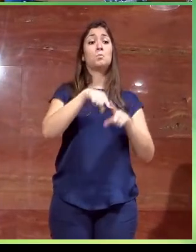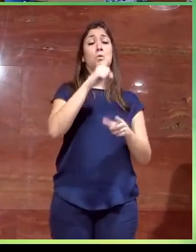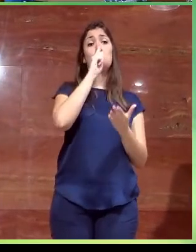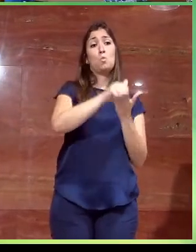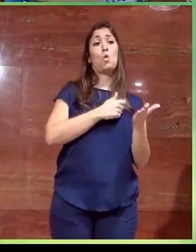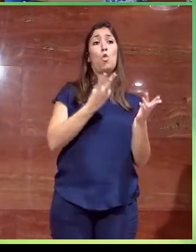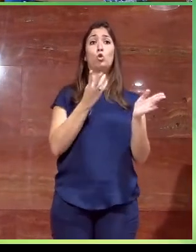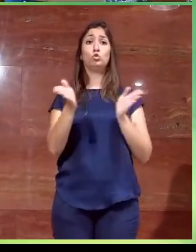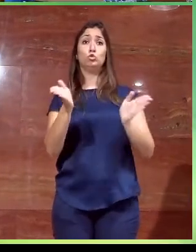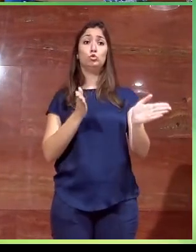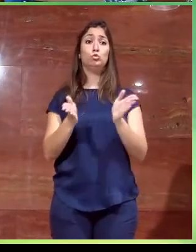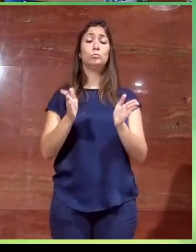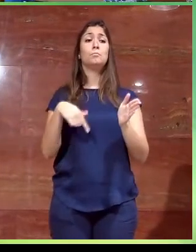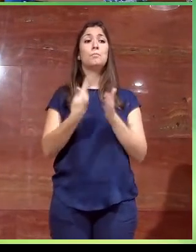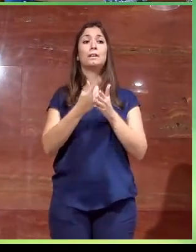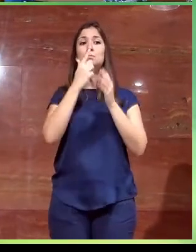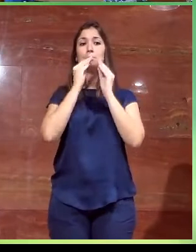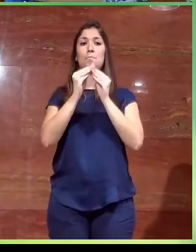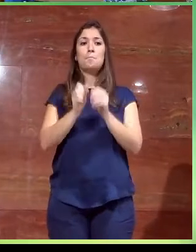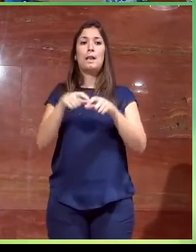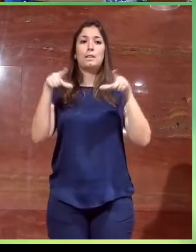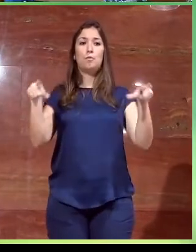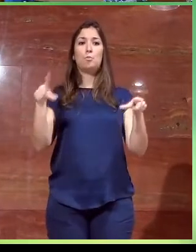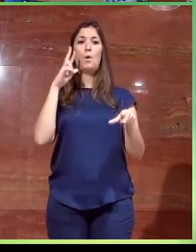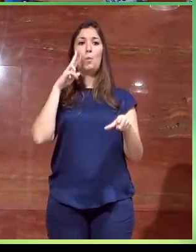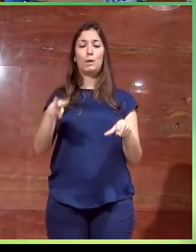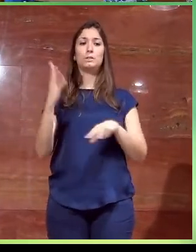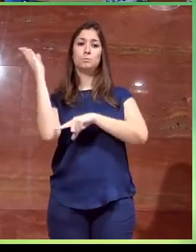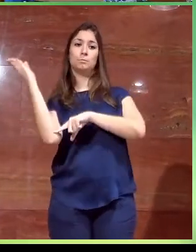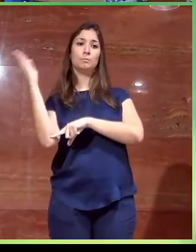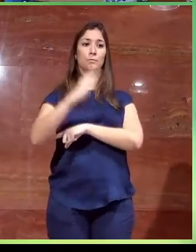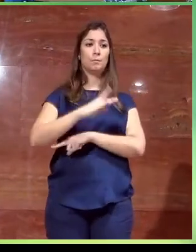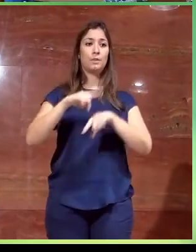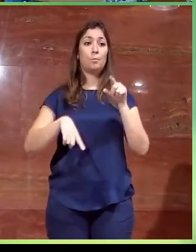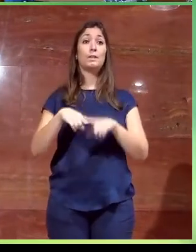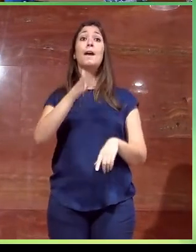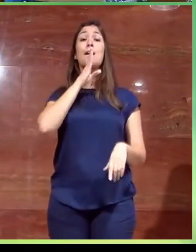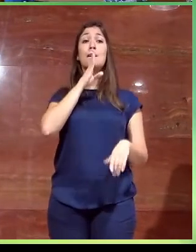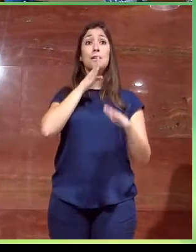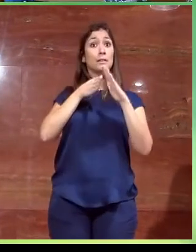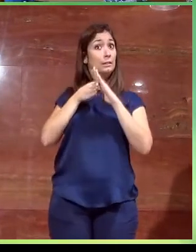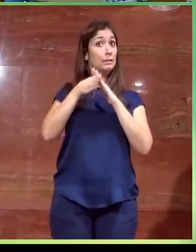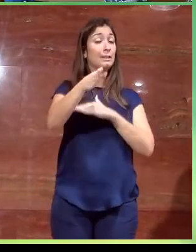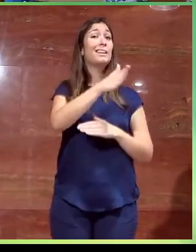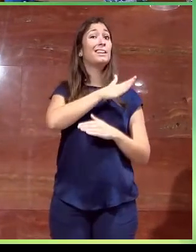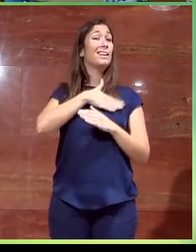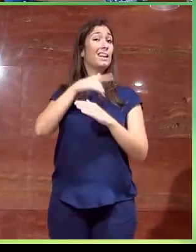en dos partes y colocar una plataforma elevadora vertical, de forma que si has accedido por esta zona y quieres llegar al otro extremo